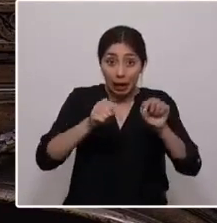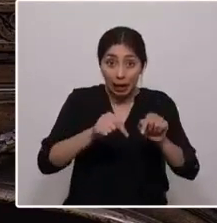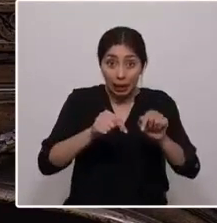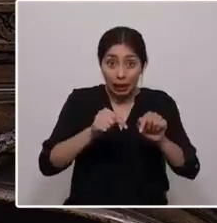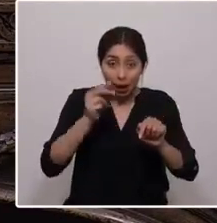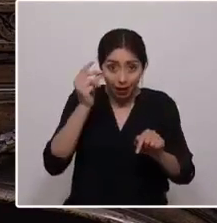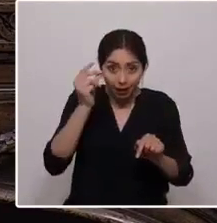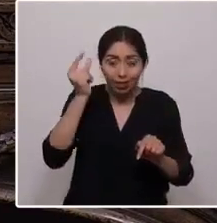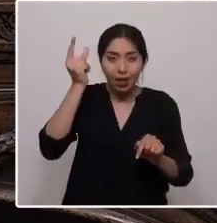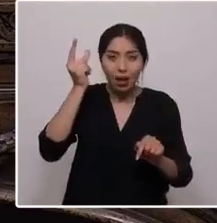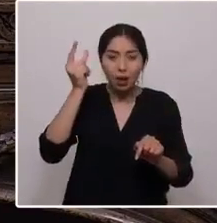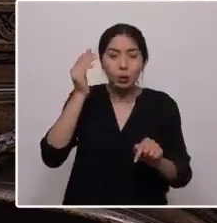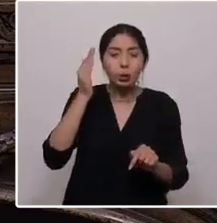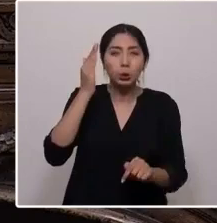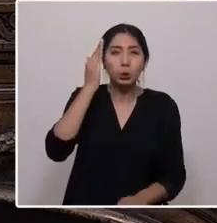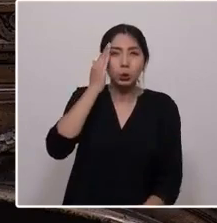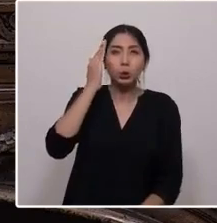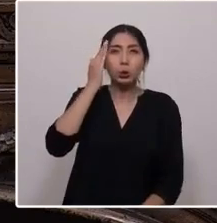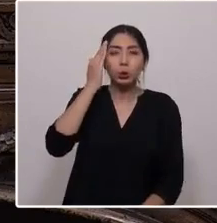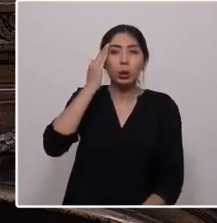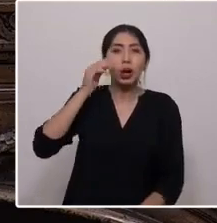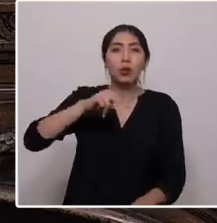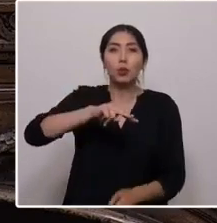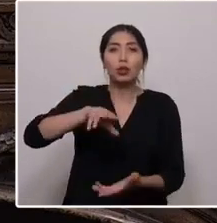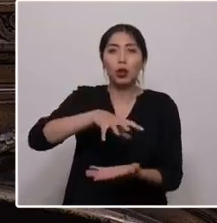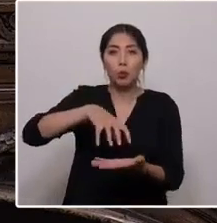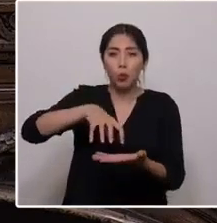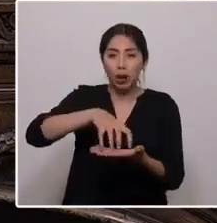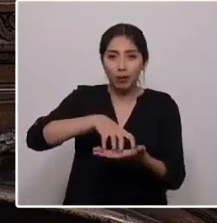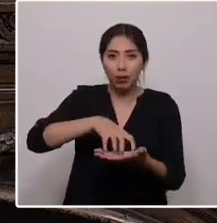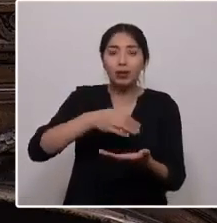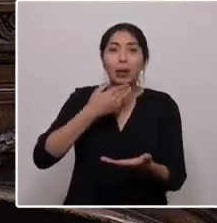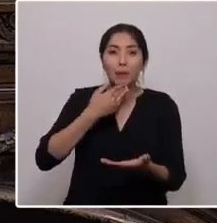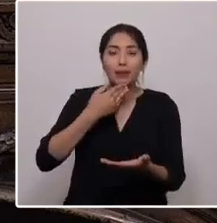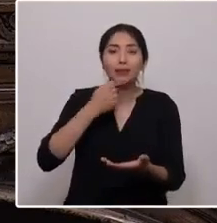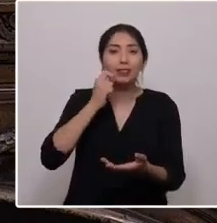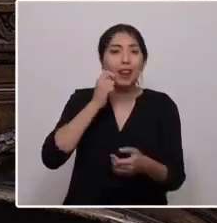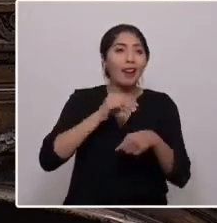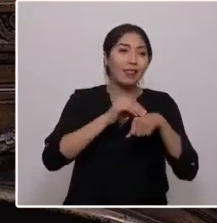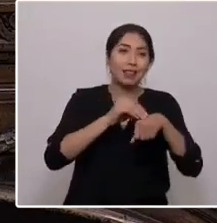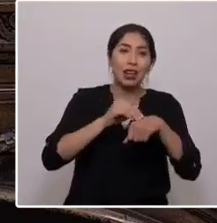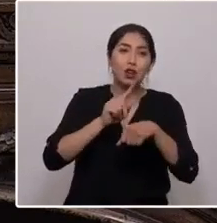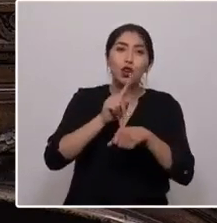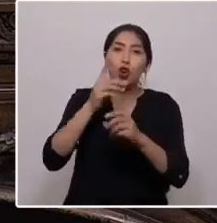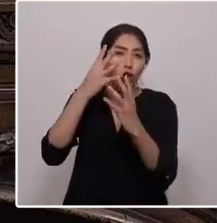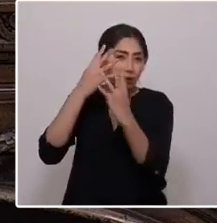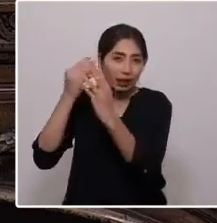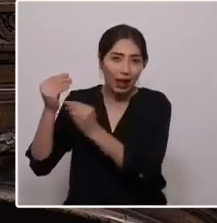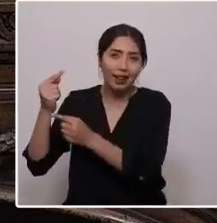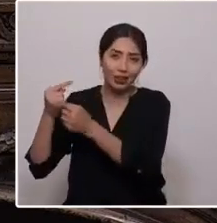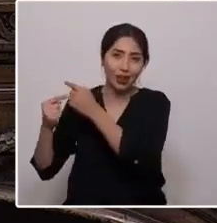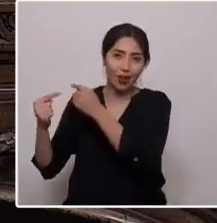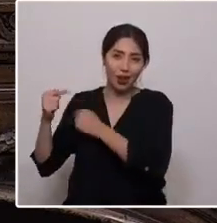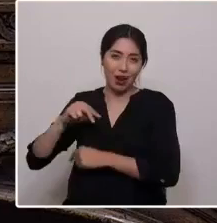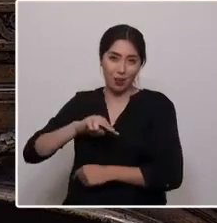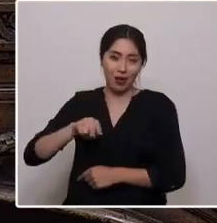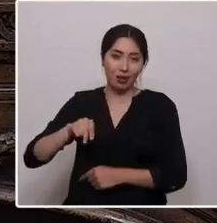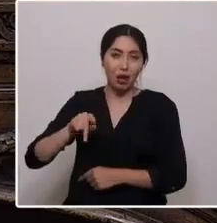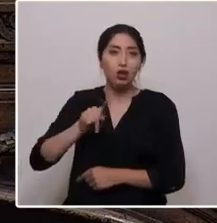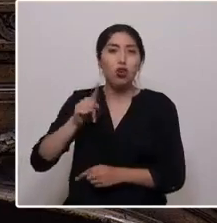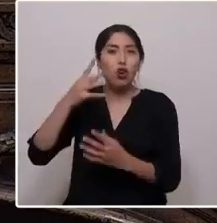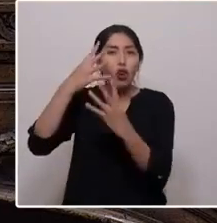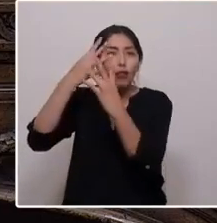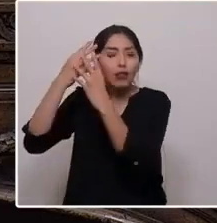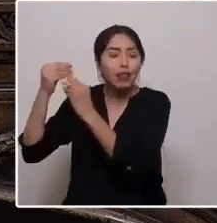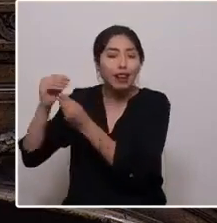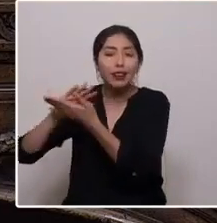la memoria de nuestros pueblos, es también un llamado a no olvidar. No olvidar nuestra historia, no olvidar a nuestros héroes y